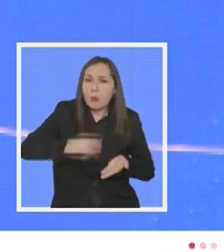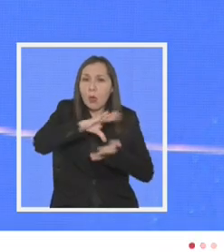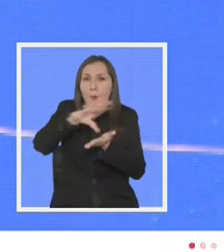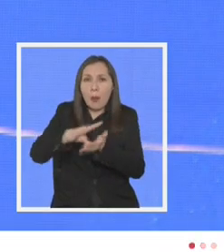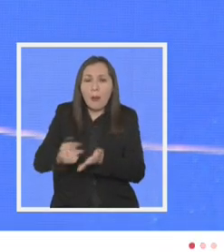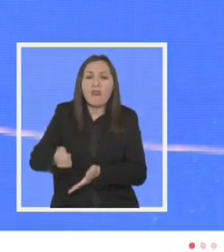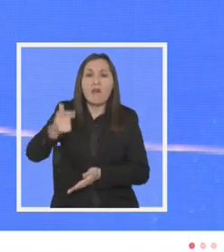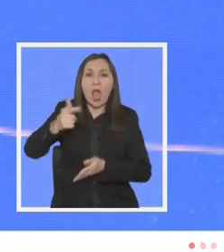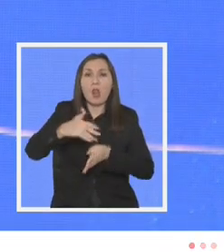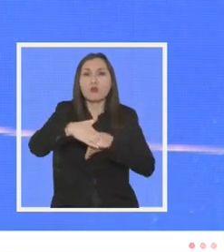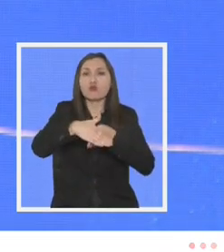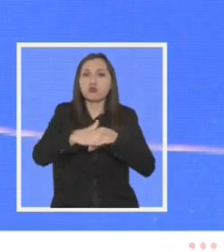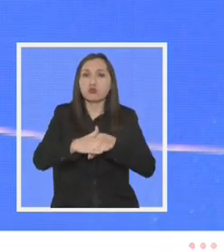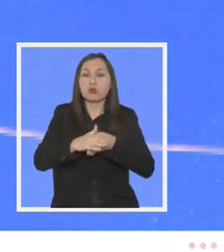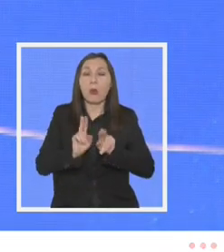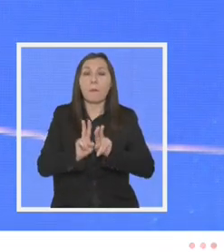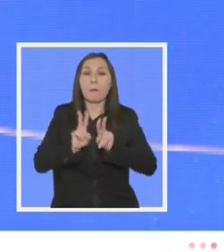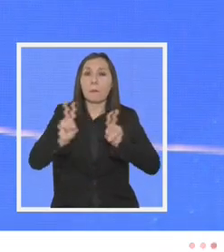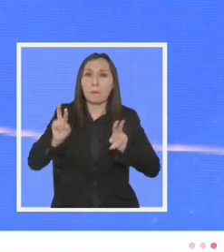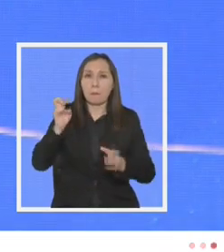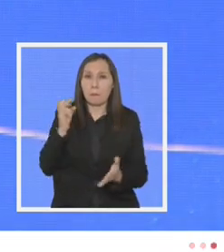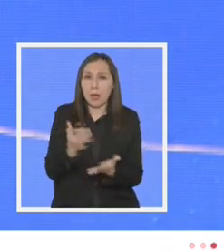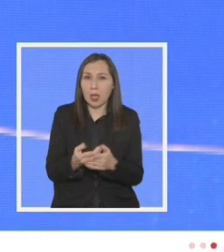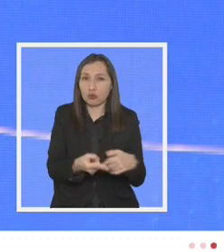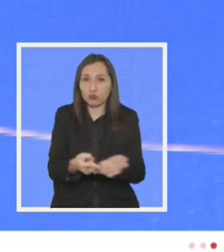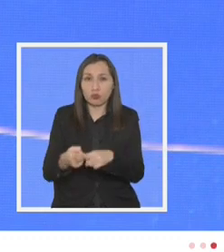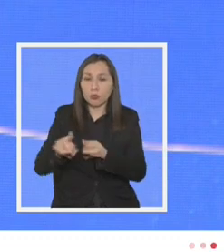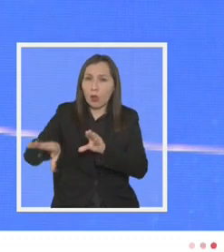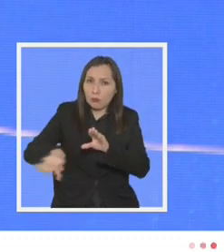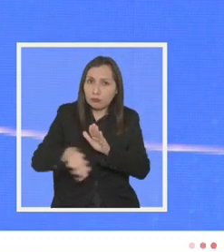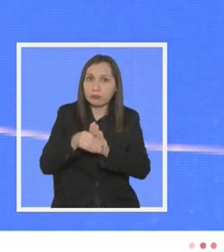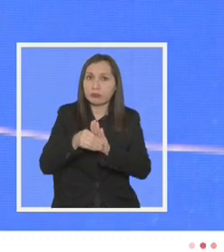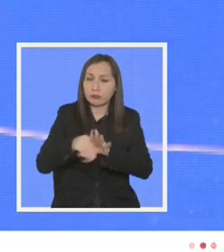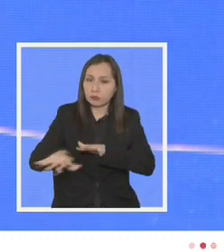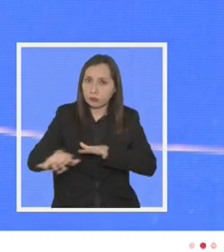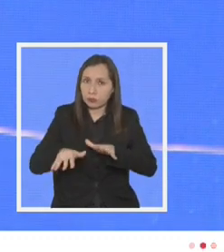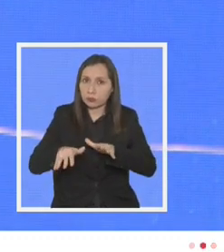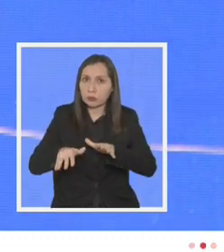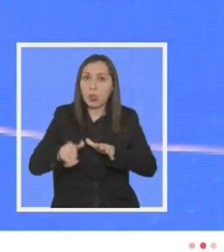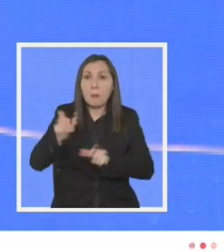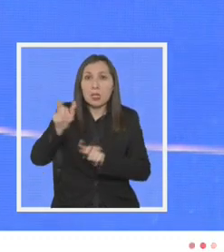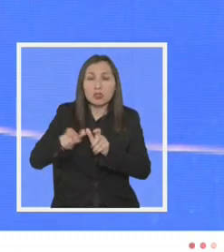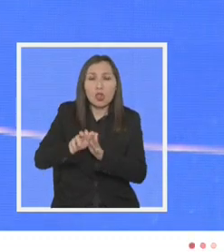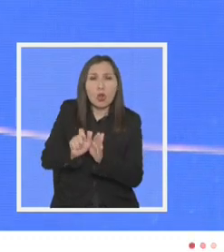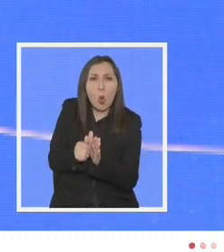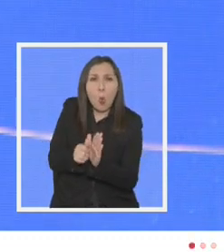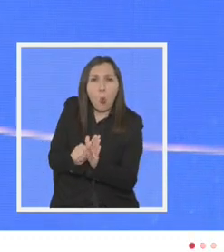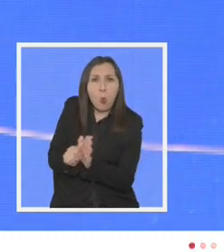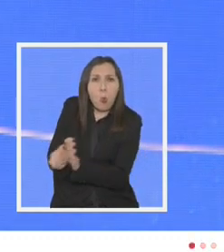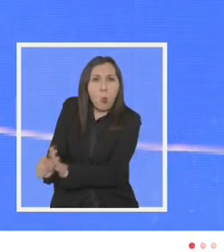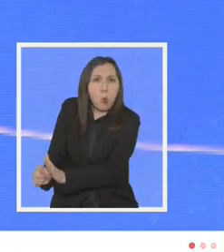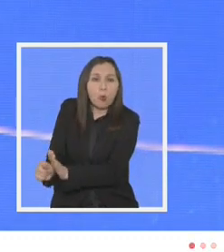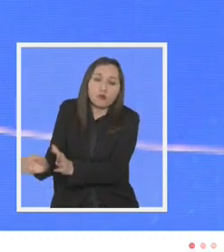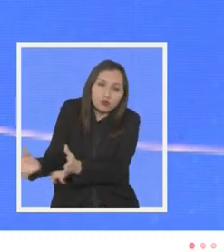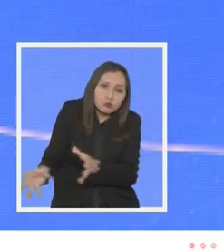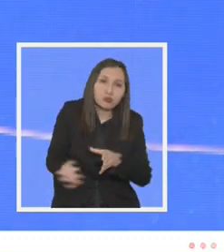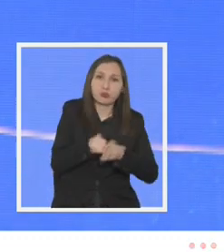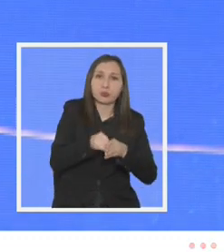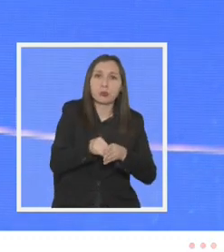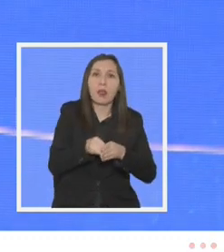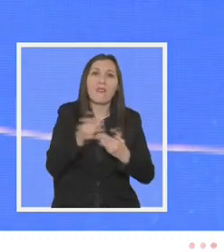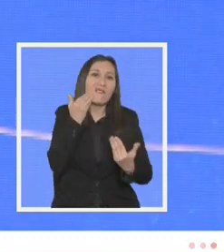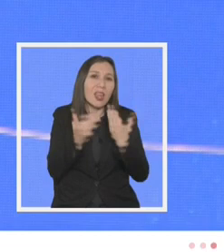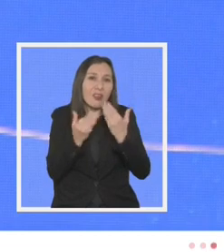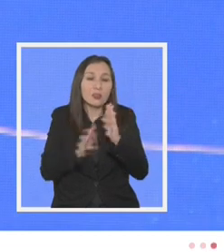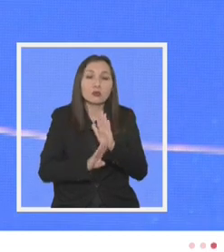que valoran la estabilidad la paz social y la incorporación activa de los marginados a los beneficios del crecimiento